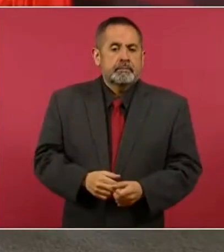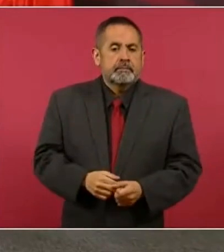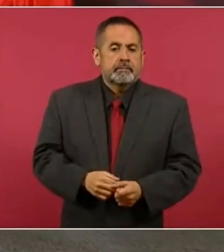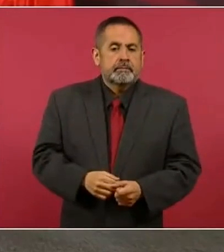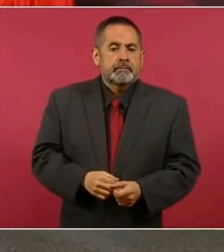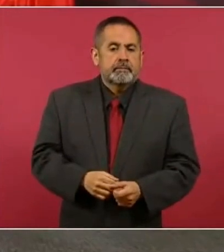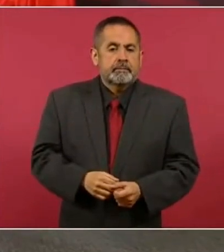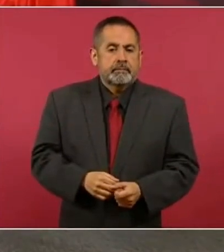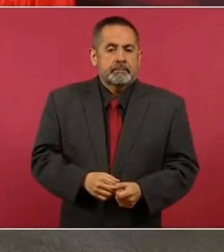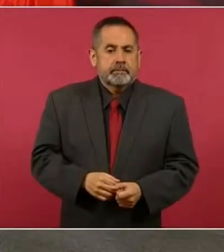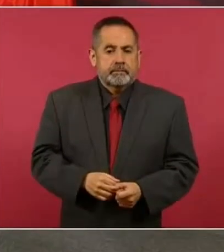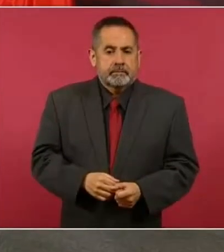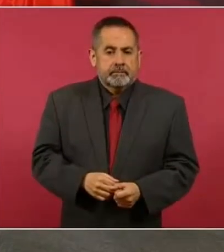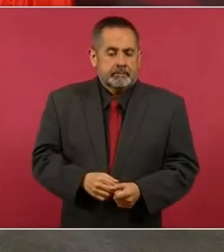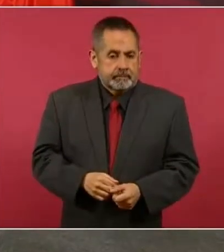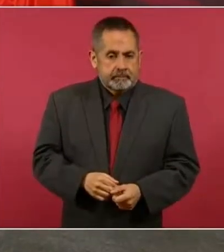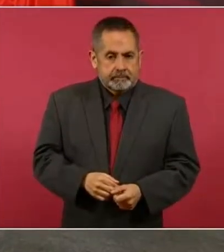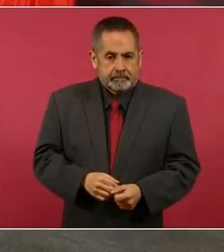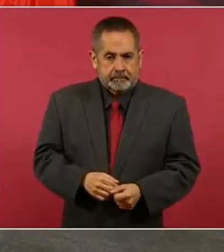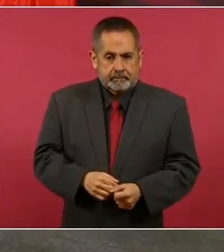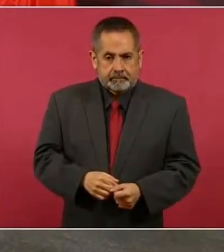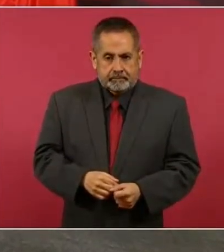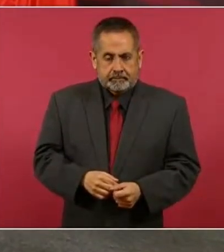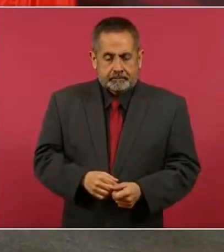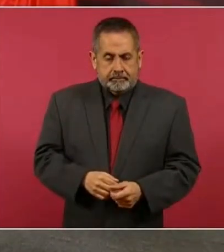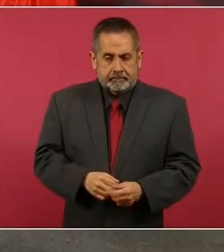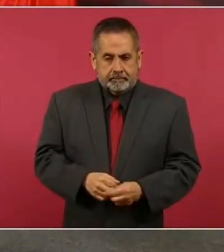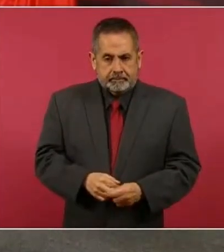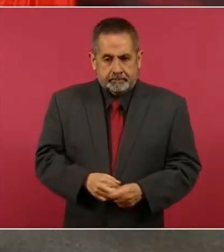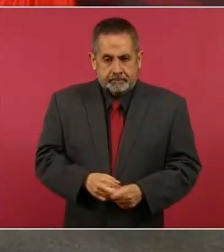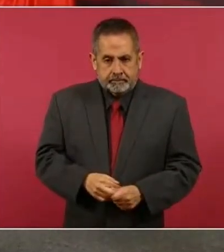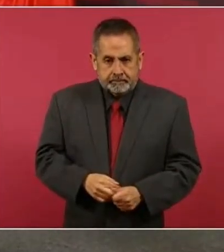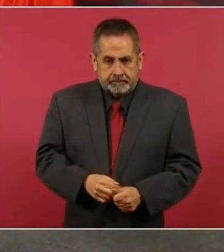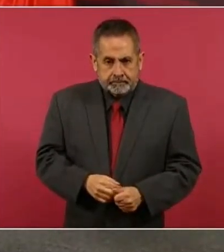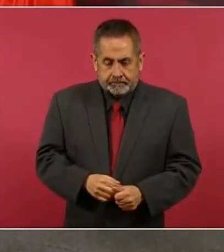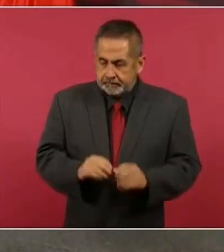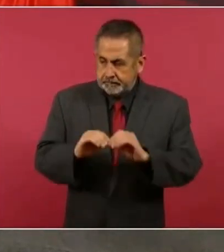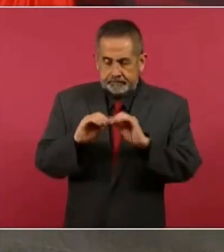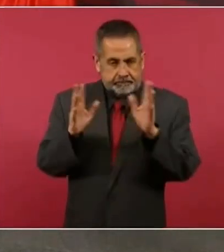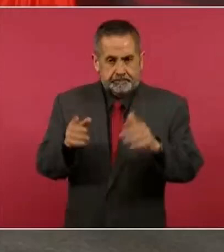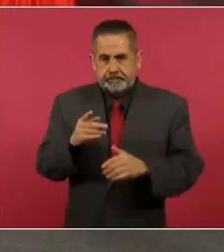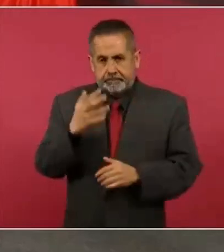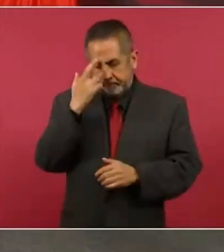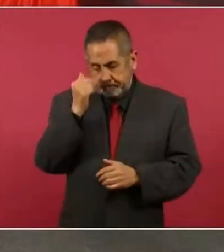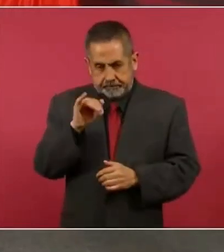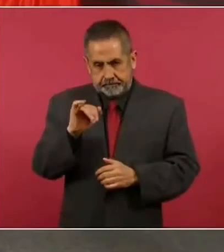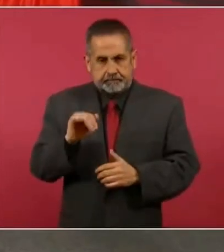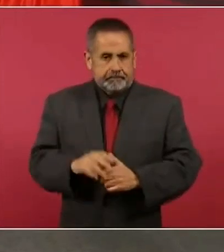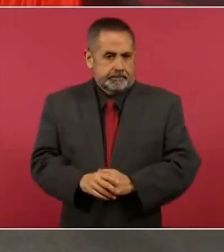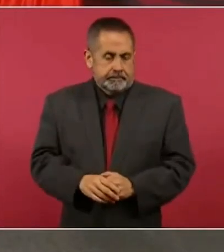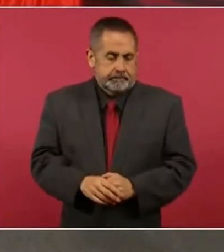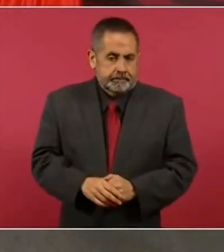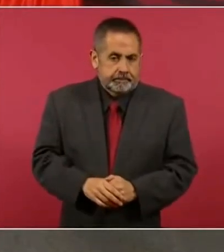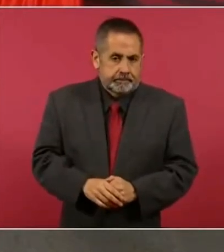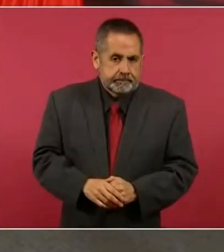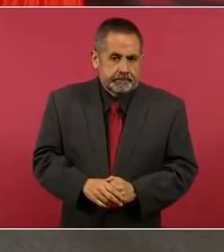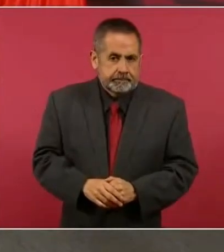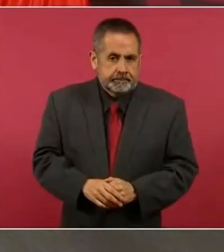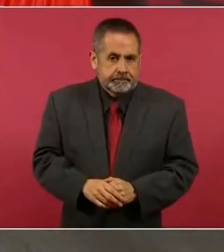es lógico. Imagínense